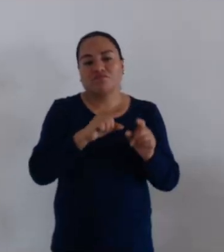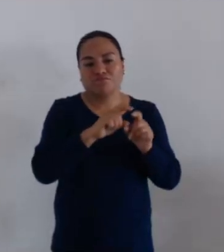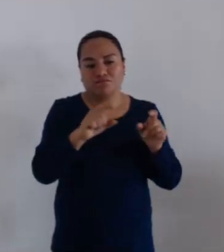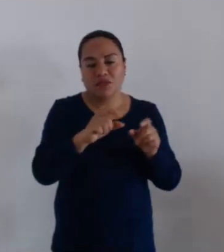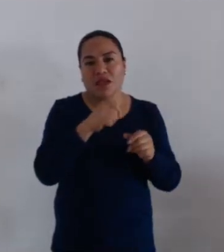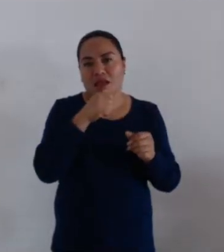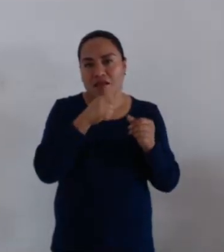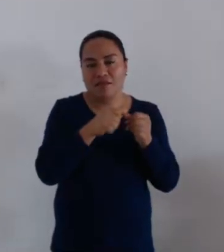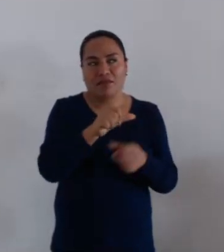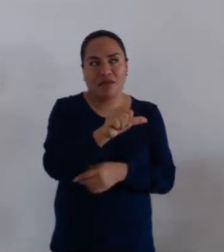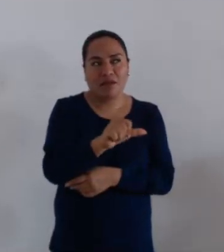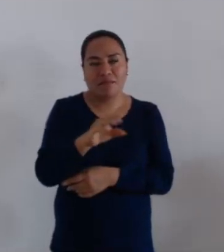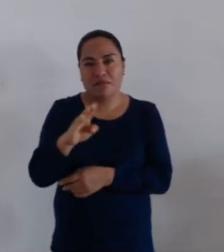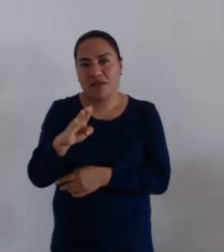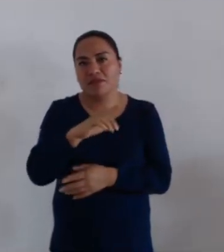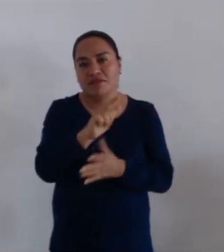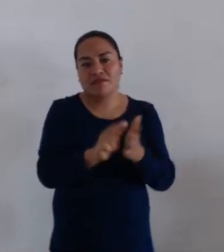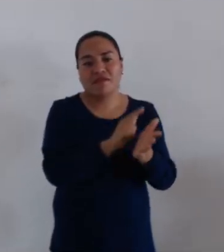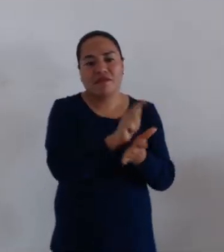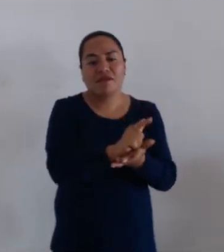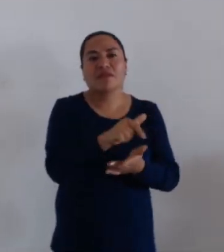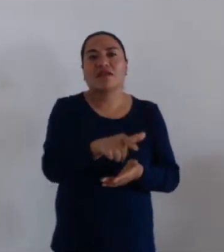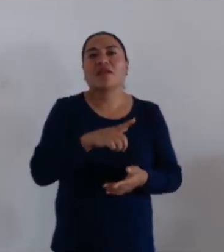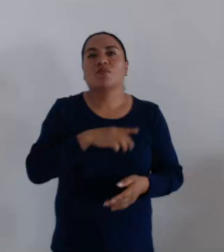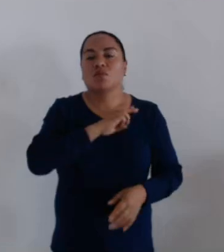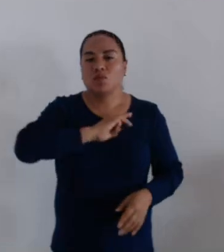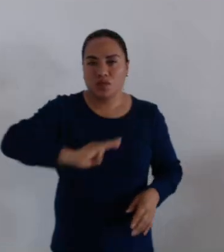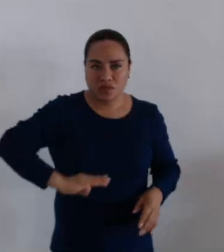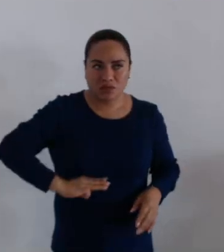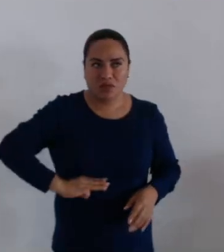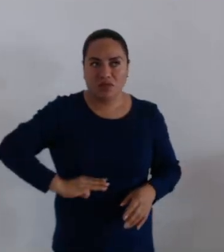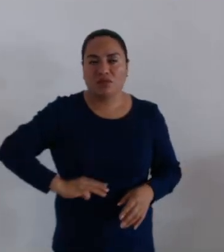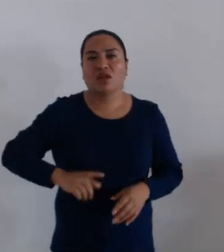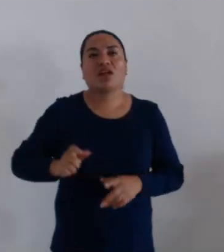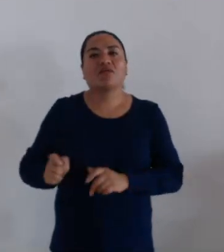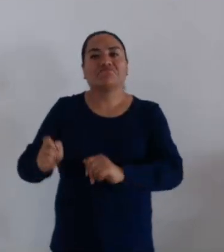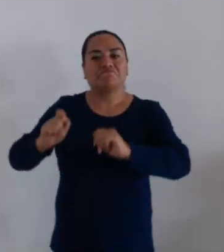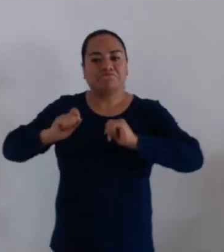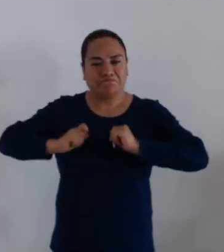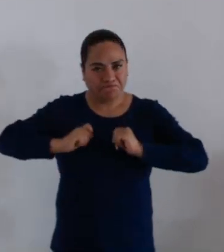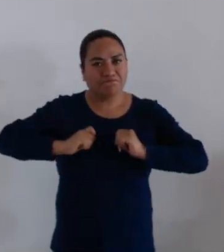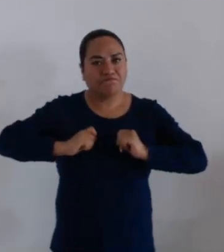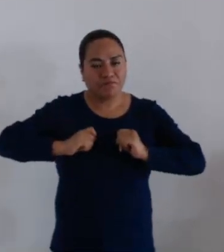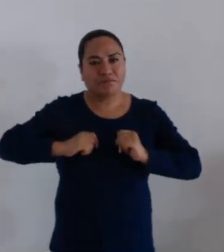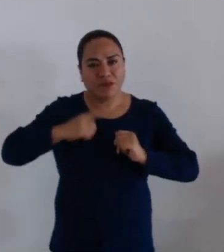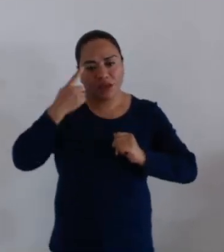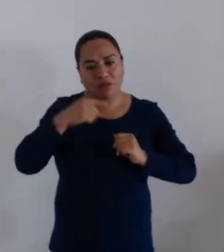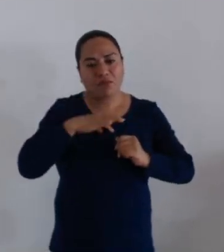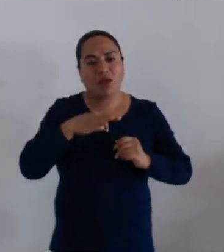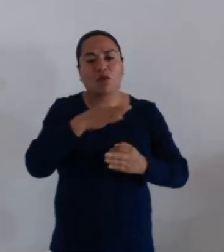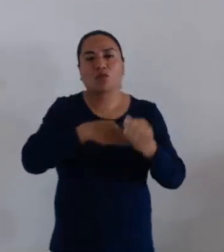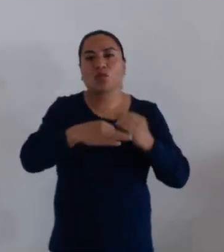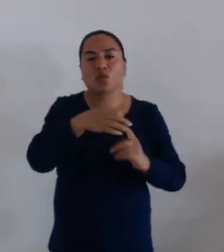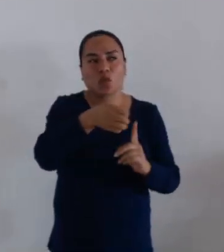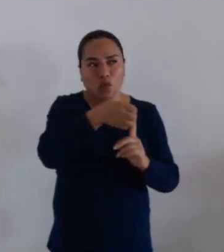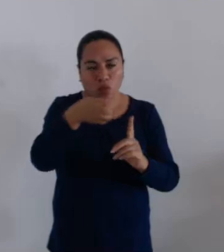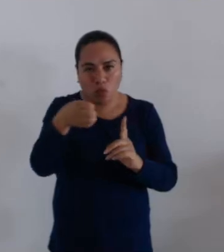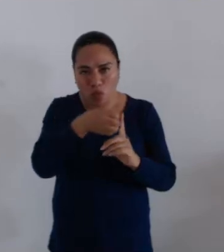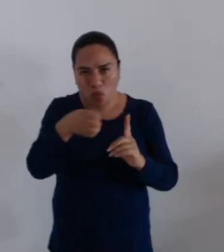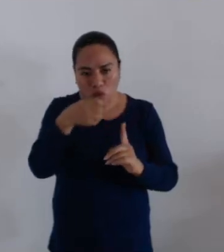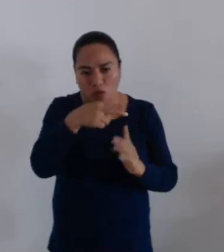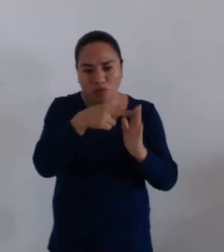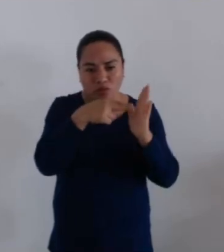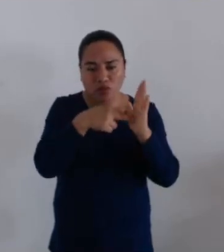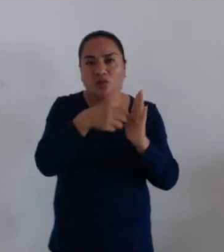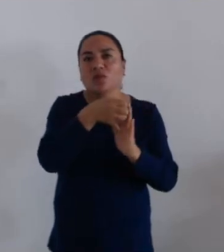A y B de la Ley Orgánica Municipal, nos corresponde normar lo correspondiente al